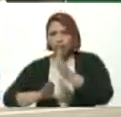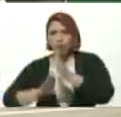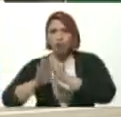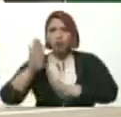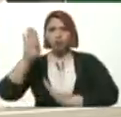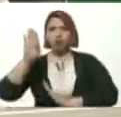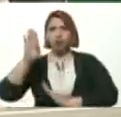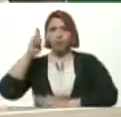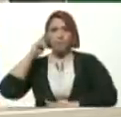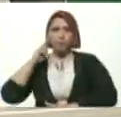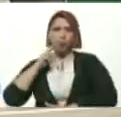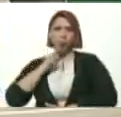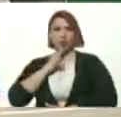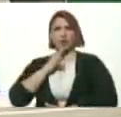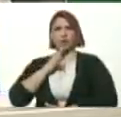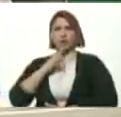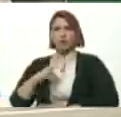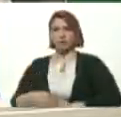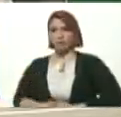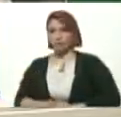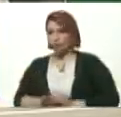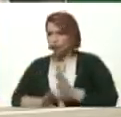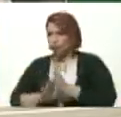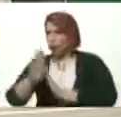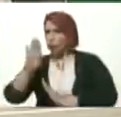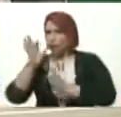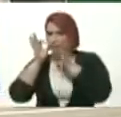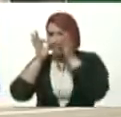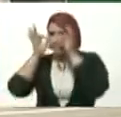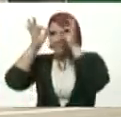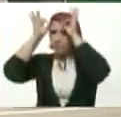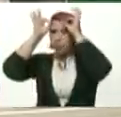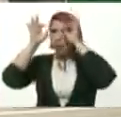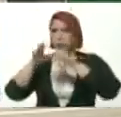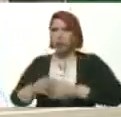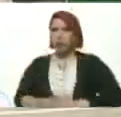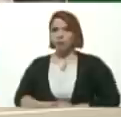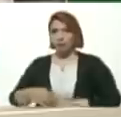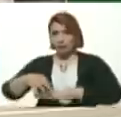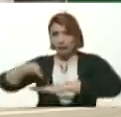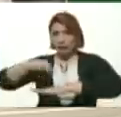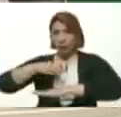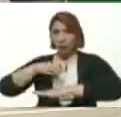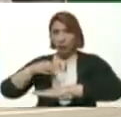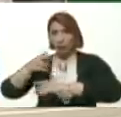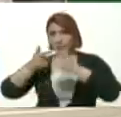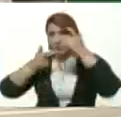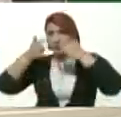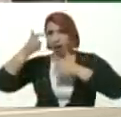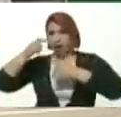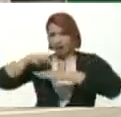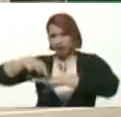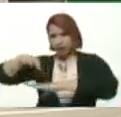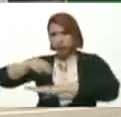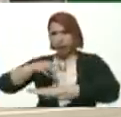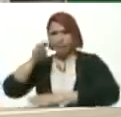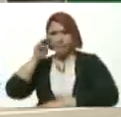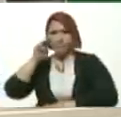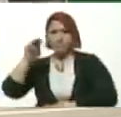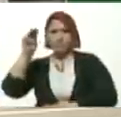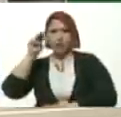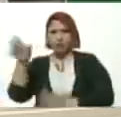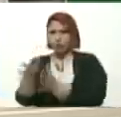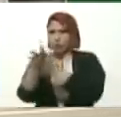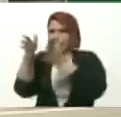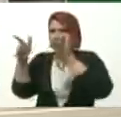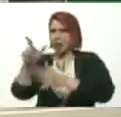Simón Bolívar Que desarrolló Simón Rodríguez Que nos dejó El comandante Chávez Que nos dejó El maestro De maestros